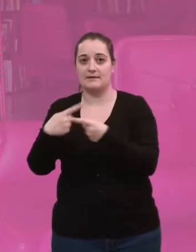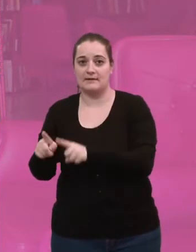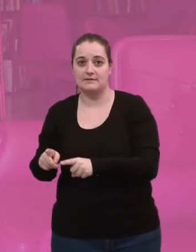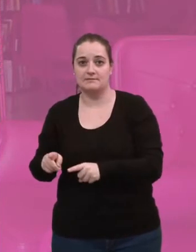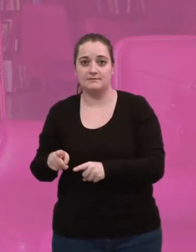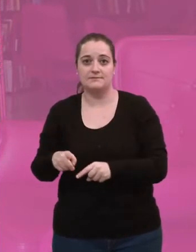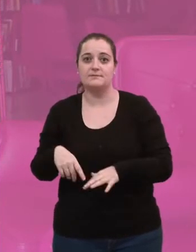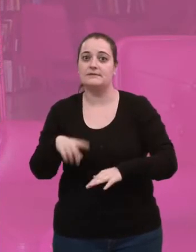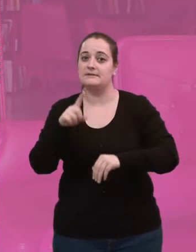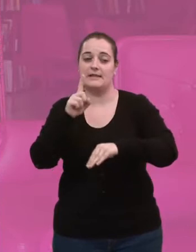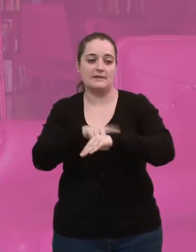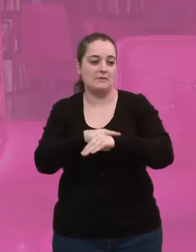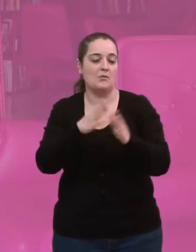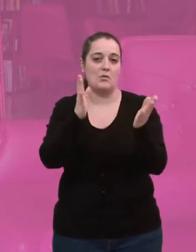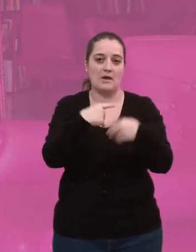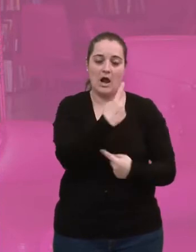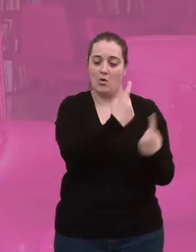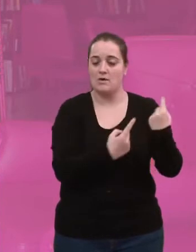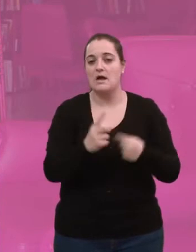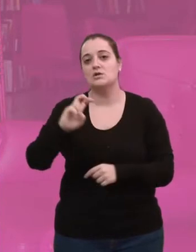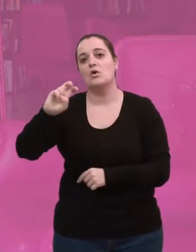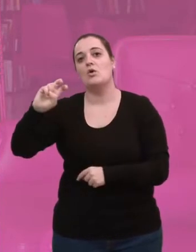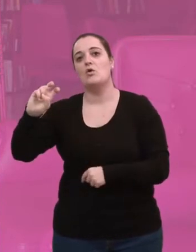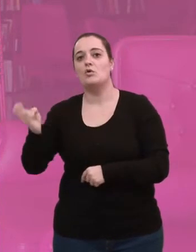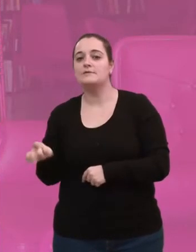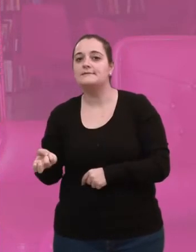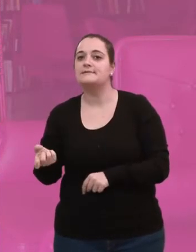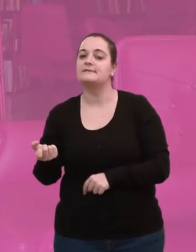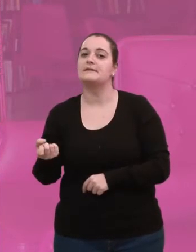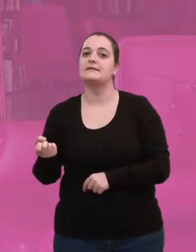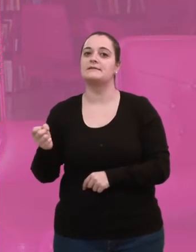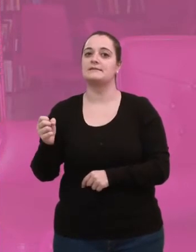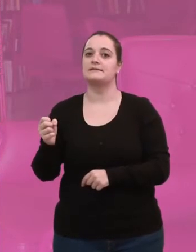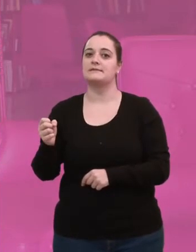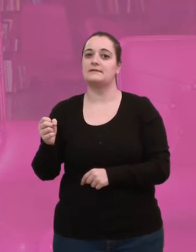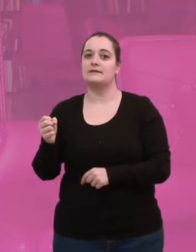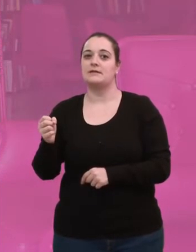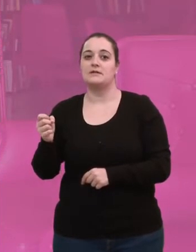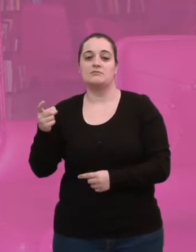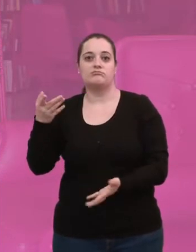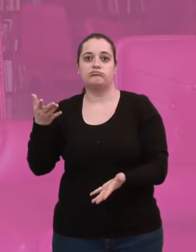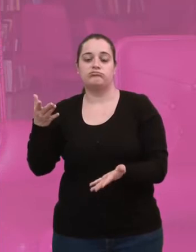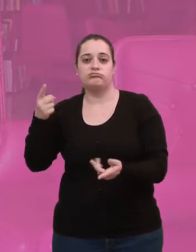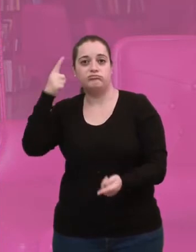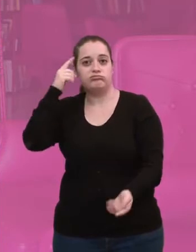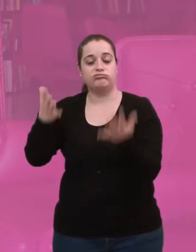Unas lo daban tiempo por tiempo, otras iba a ser un poco arriesgado hacerlas.